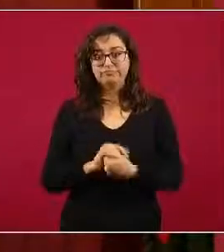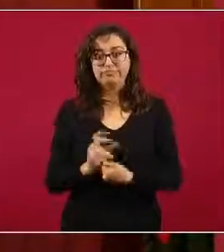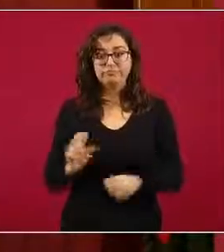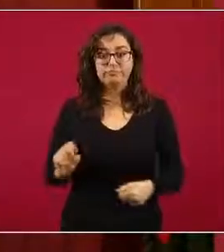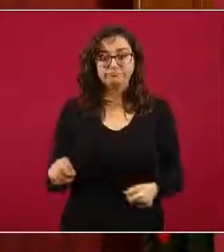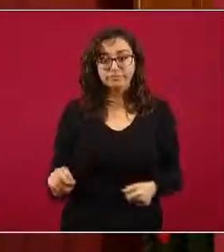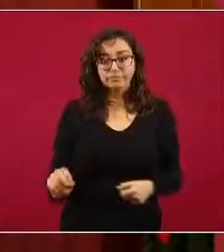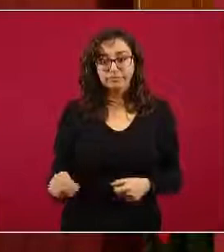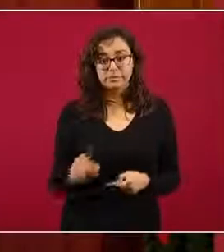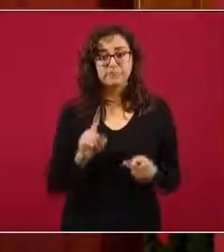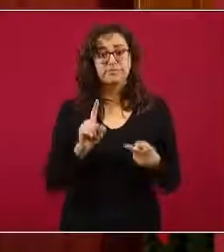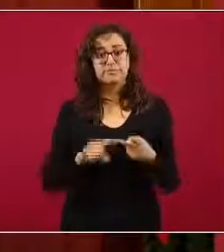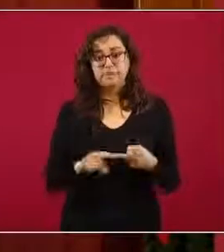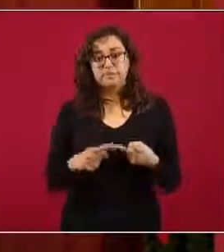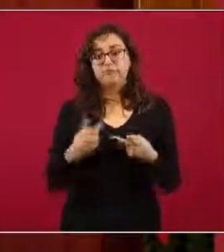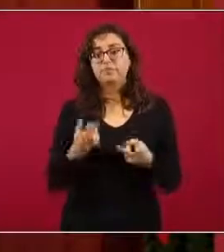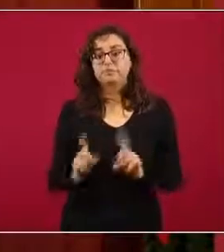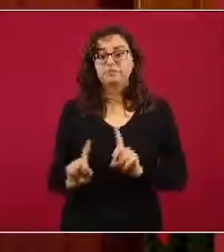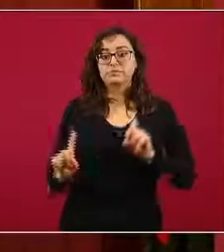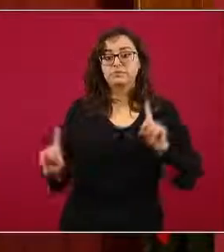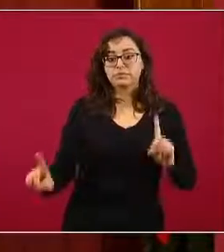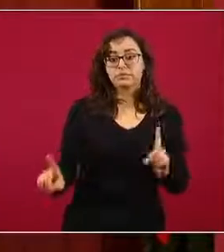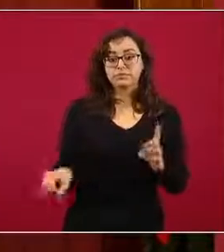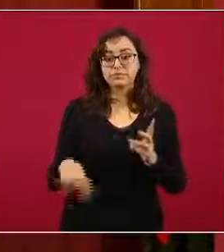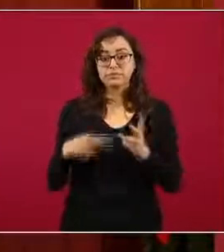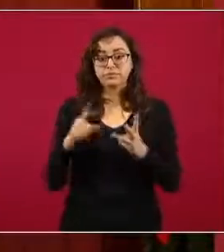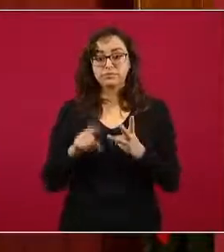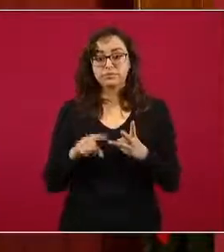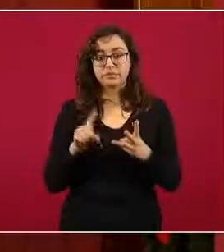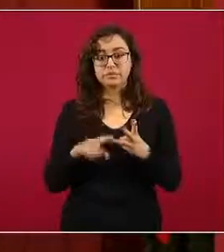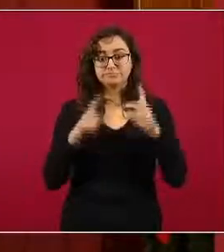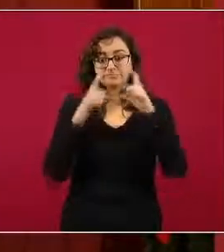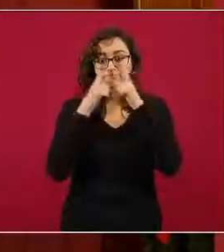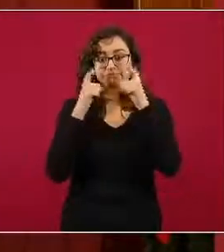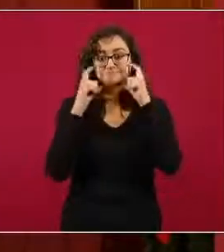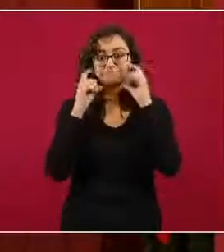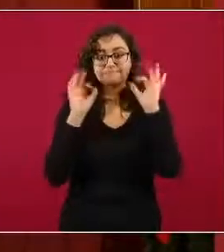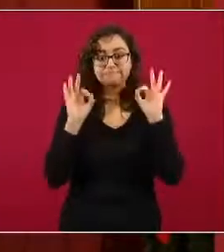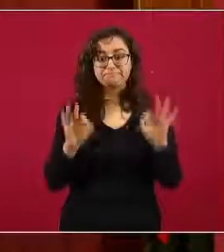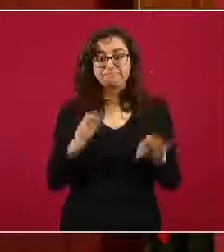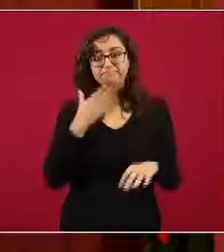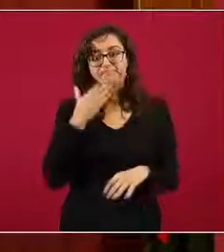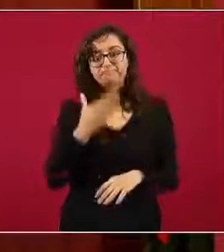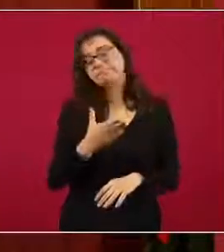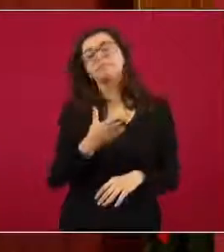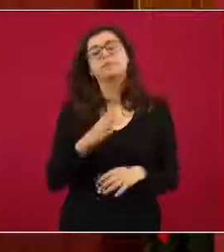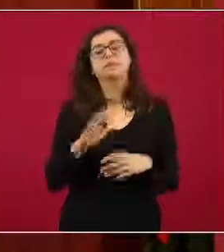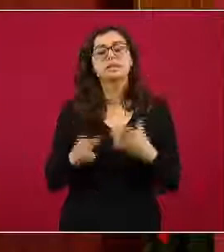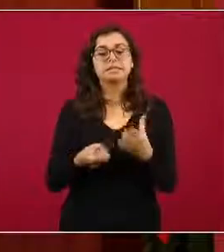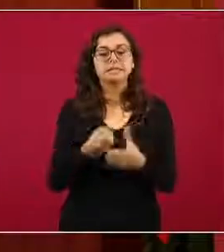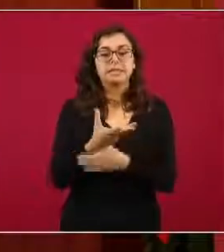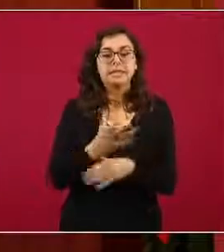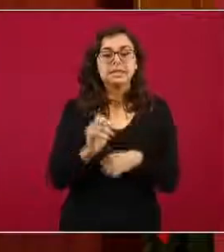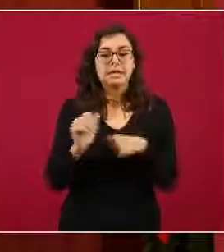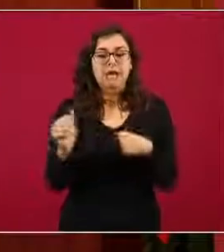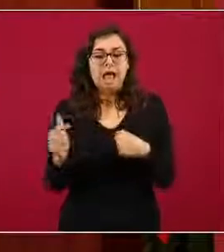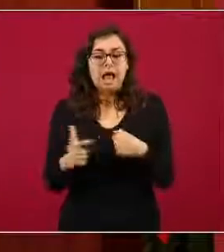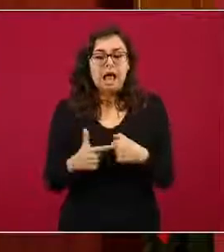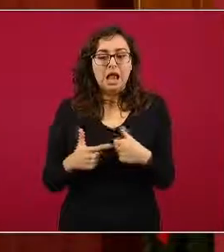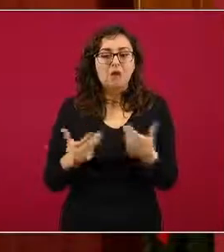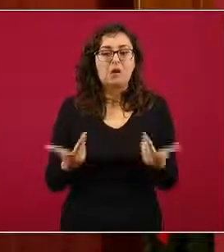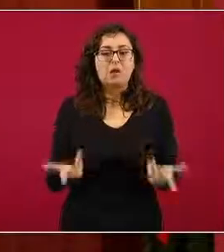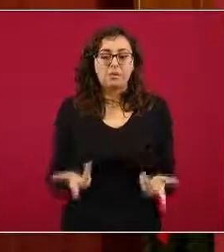mantener la sana distancia, el uso adecuado del cubrebocas, sobre todo cuando tenemos que realizar estas actividades